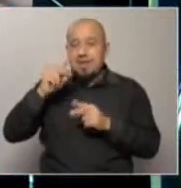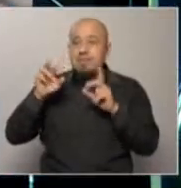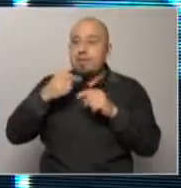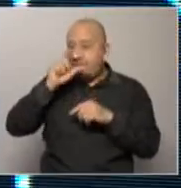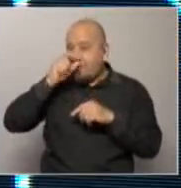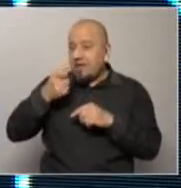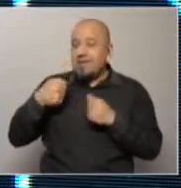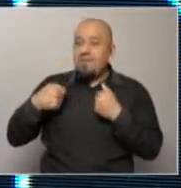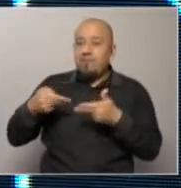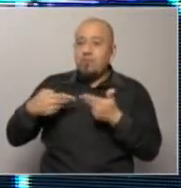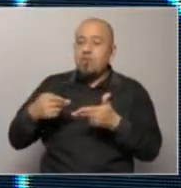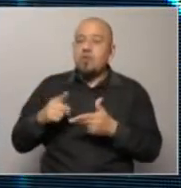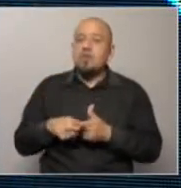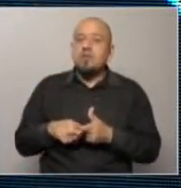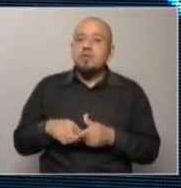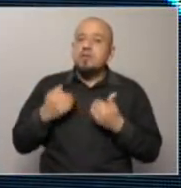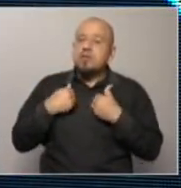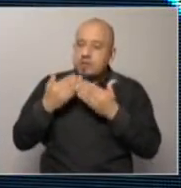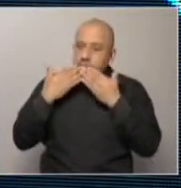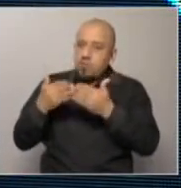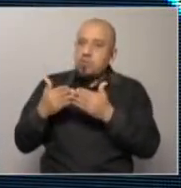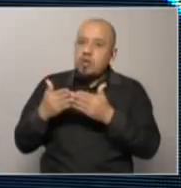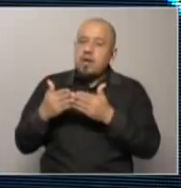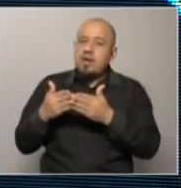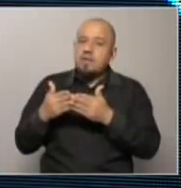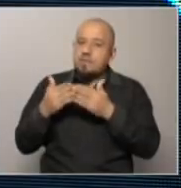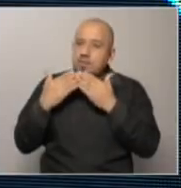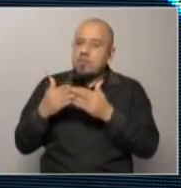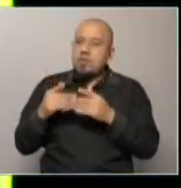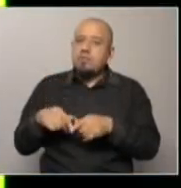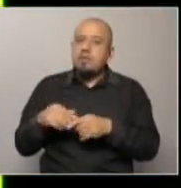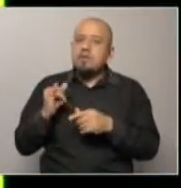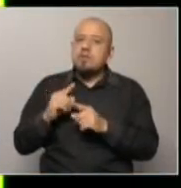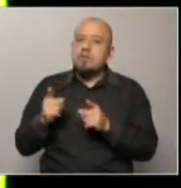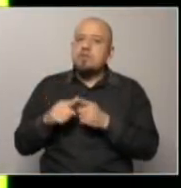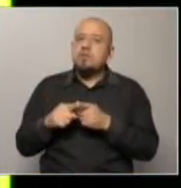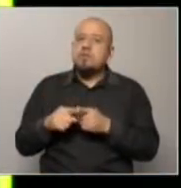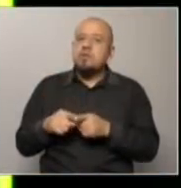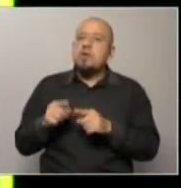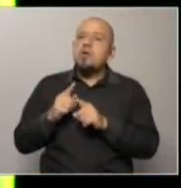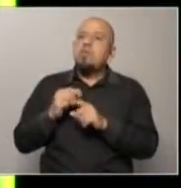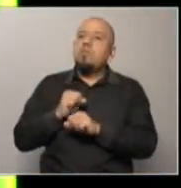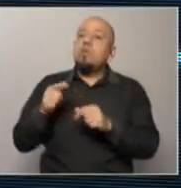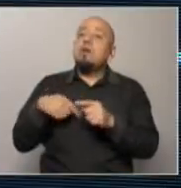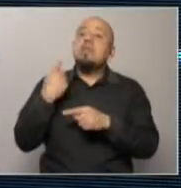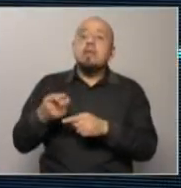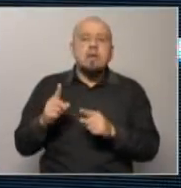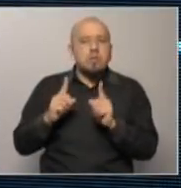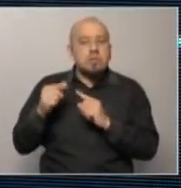por un momento que la pregunta es que estoy muy golpeado que no me pongas para que no me pongas sí o no ¿puede haber alguna sorpresa mañana?